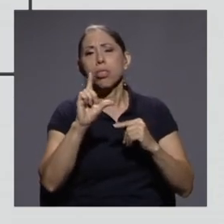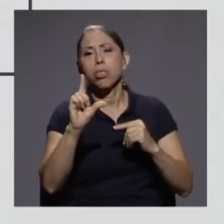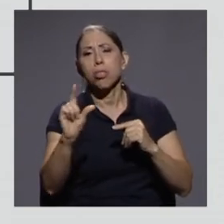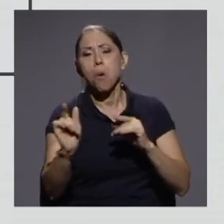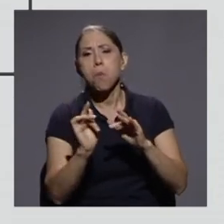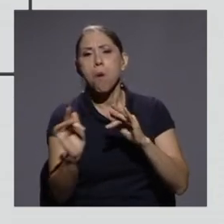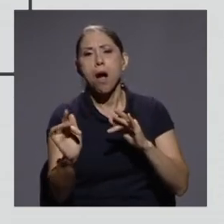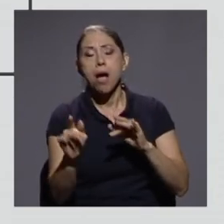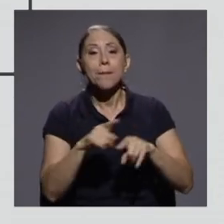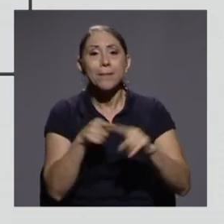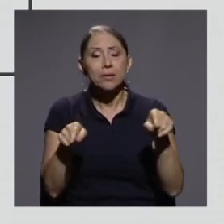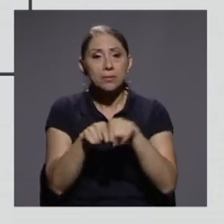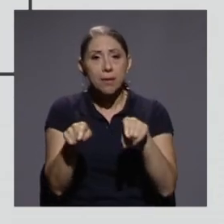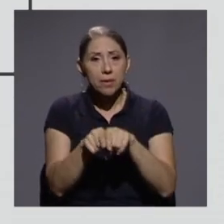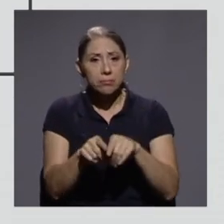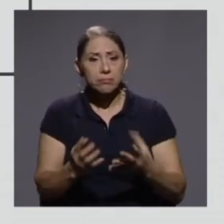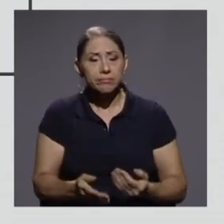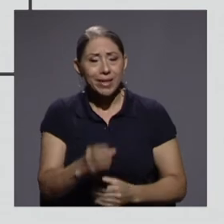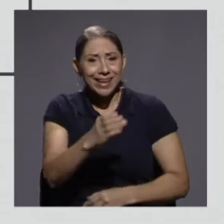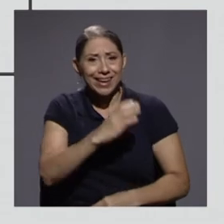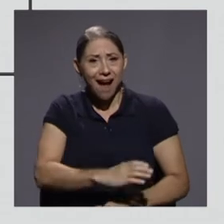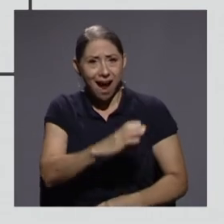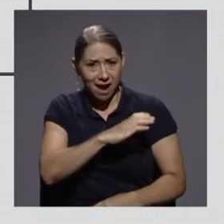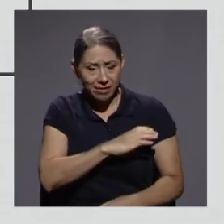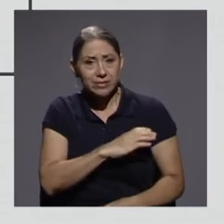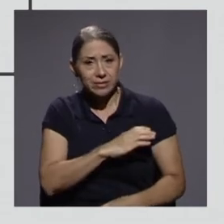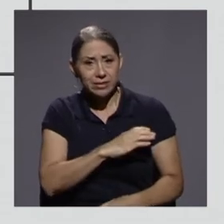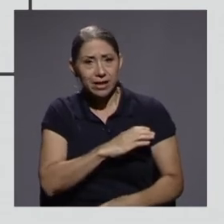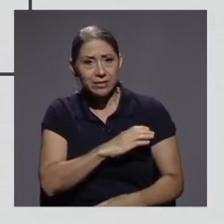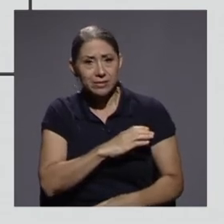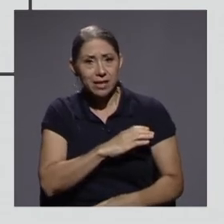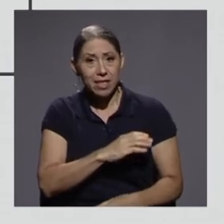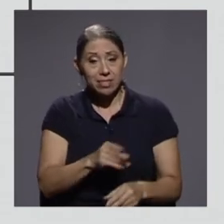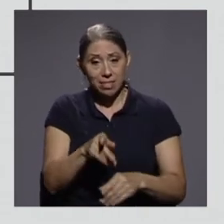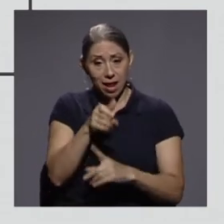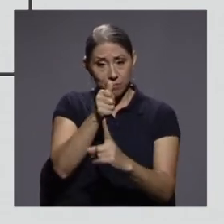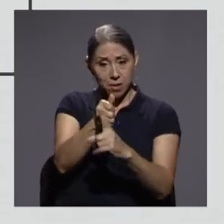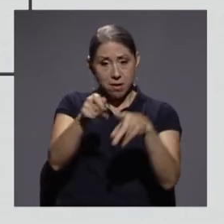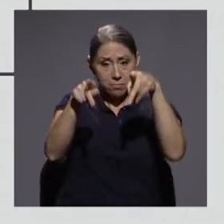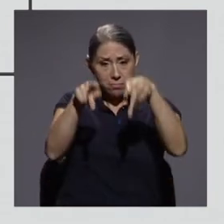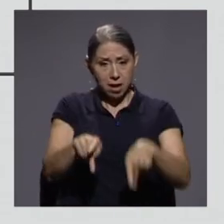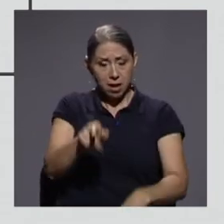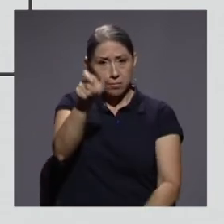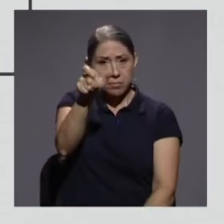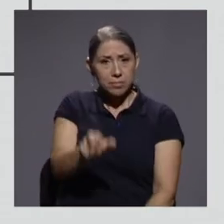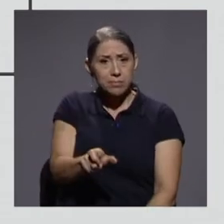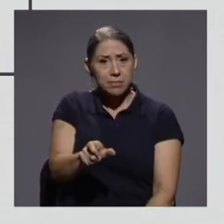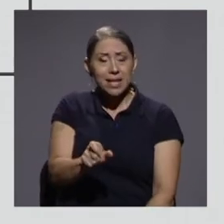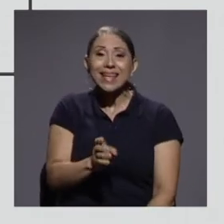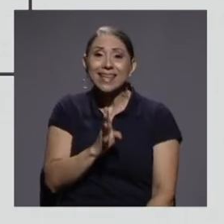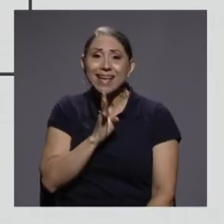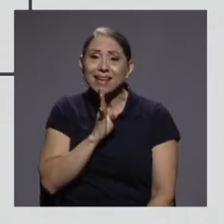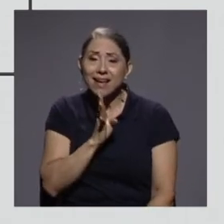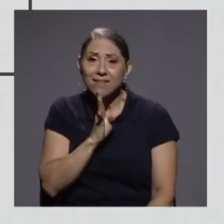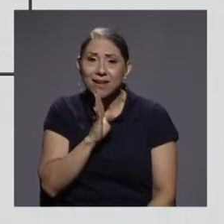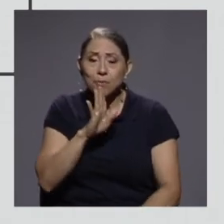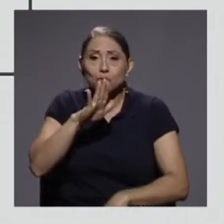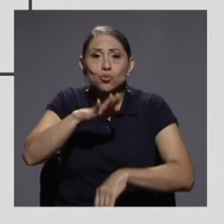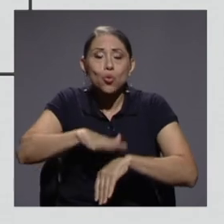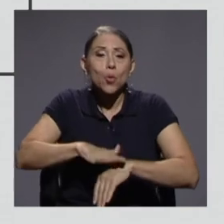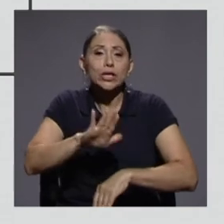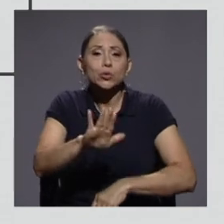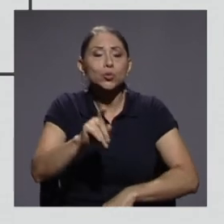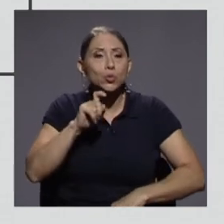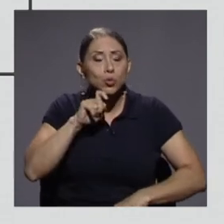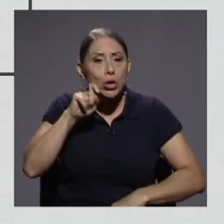Pero también las características del individuo. Y aquí hablamos del sexo,